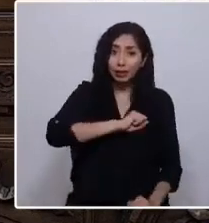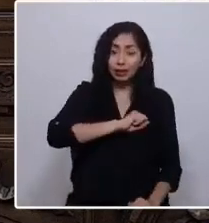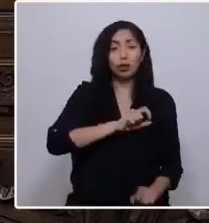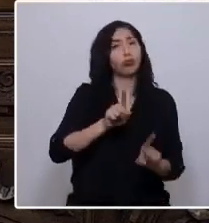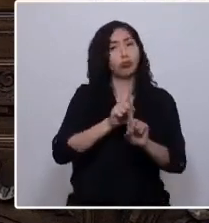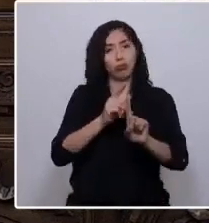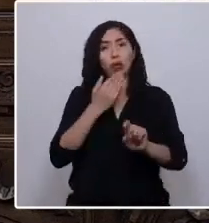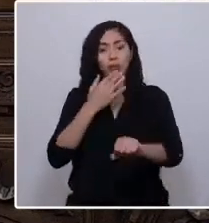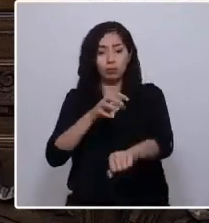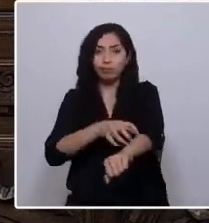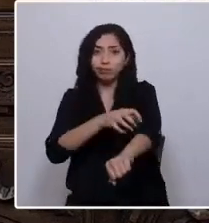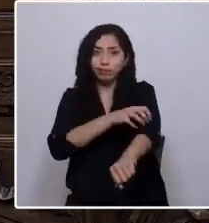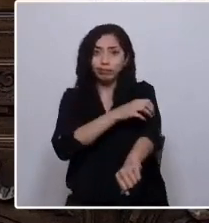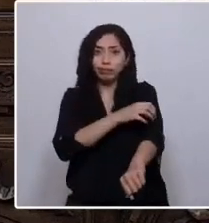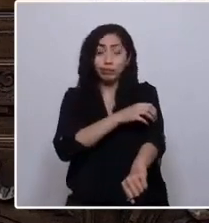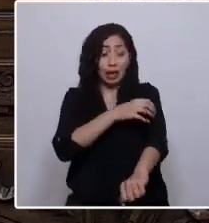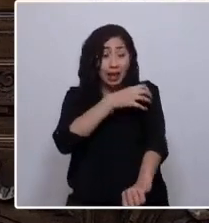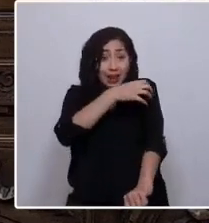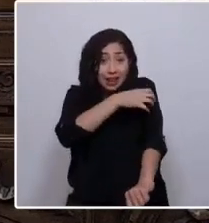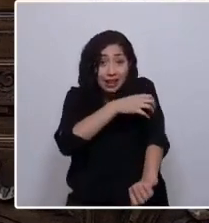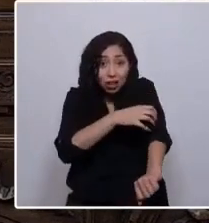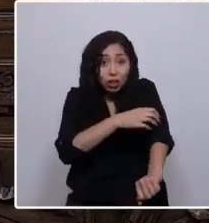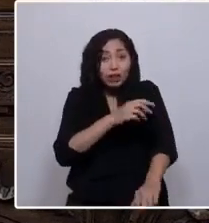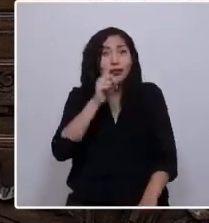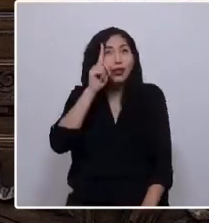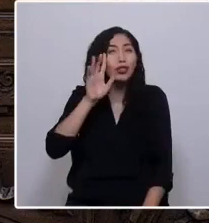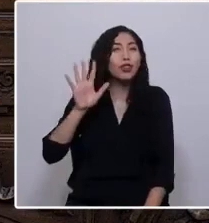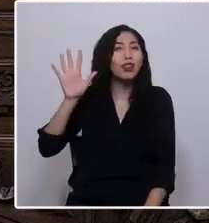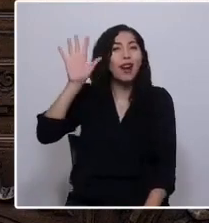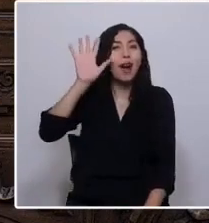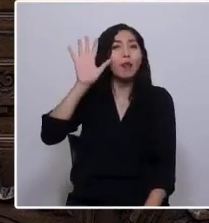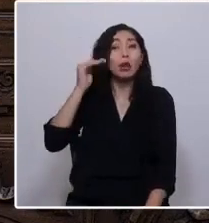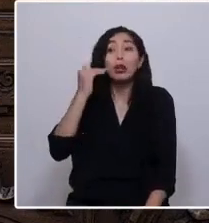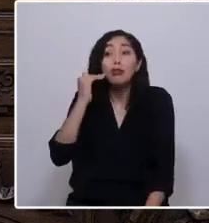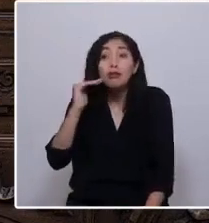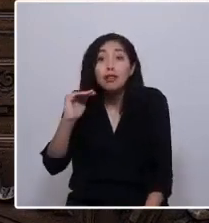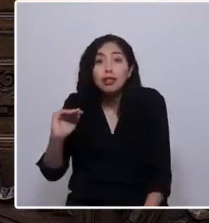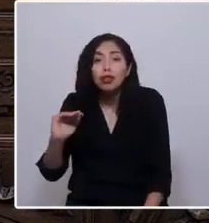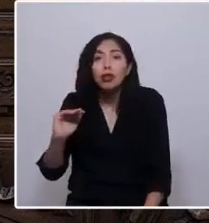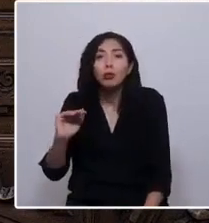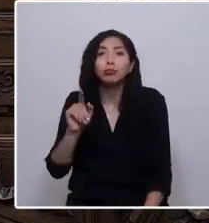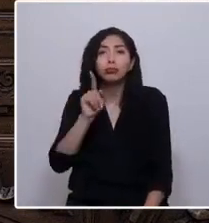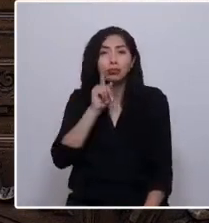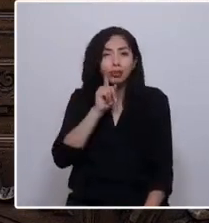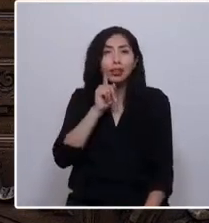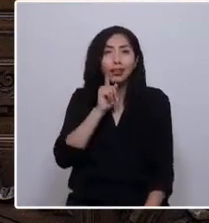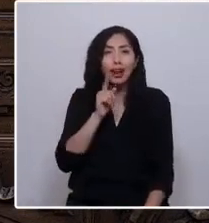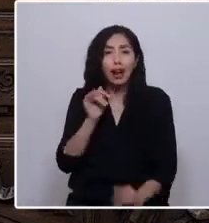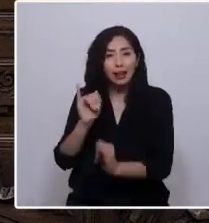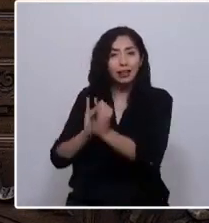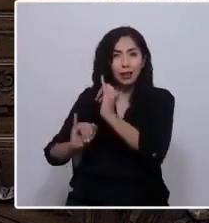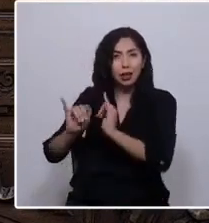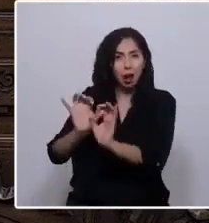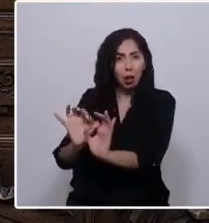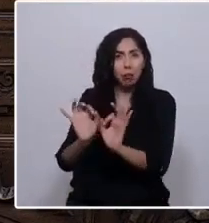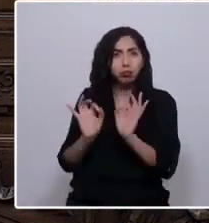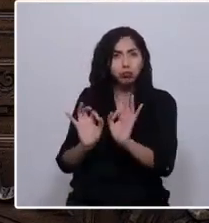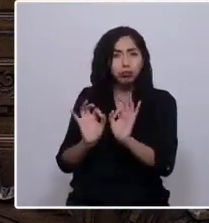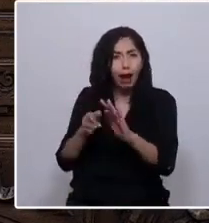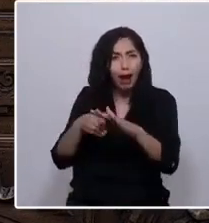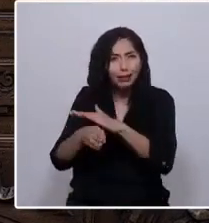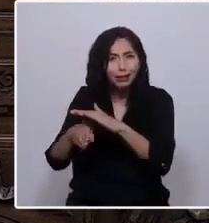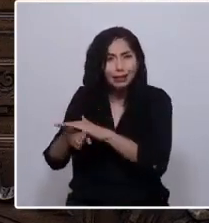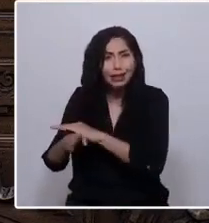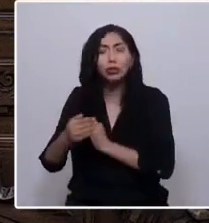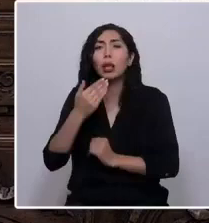soñamos que los niños de escuelas rurales tengan conexión a Internet de alta velocidad, que tengan una educación de